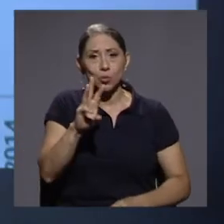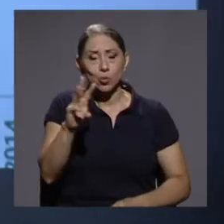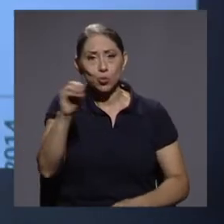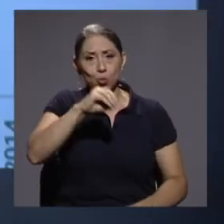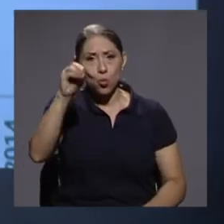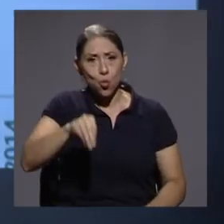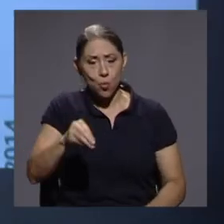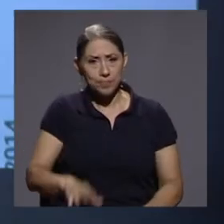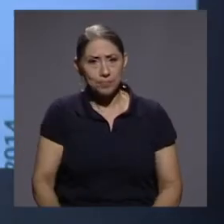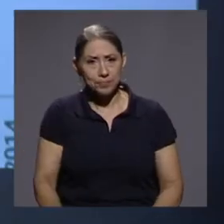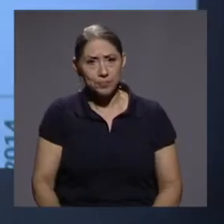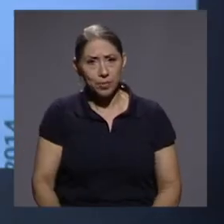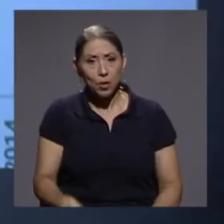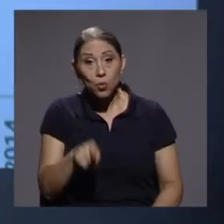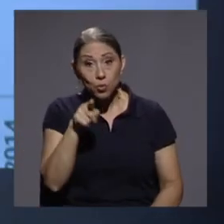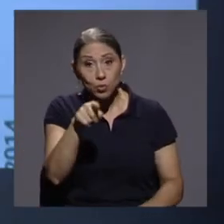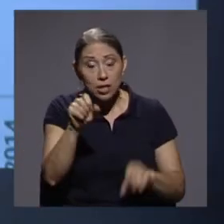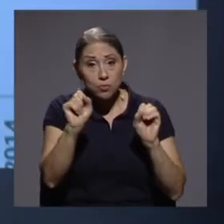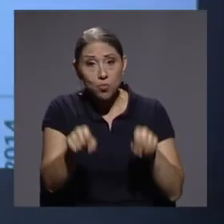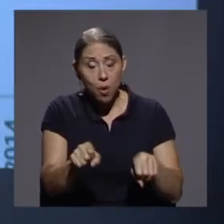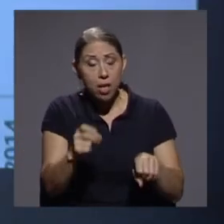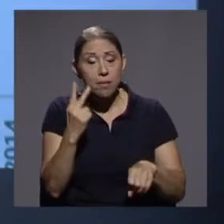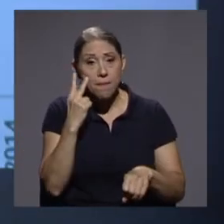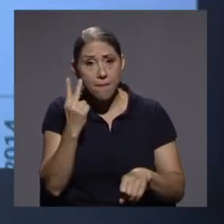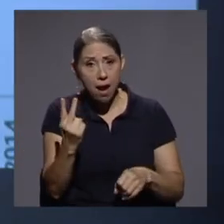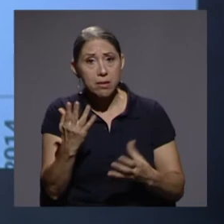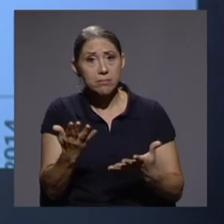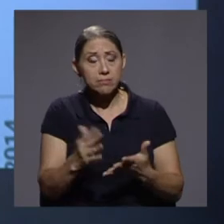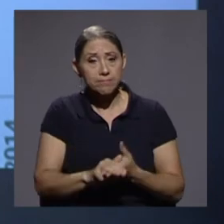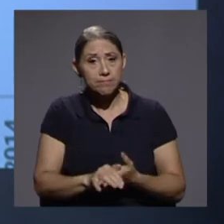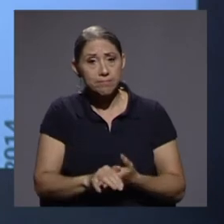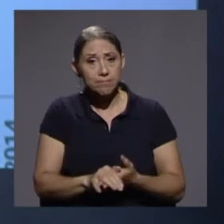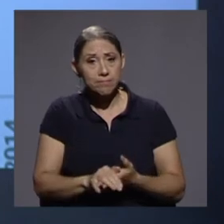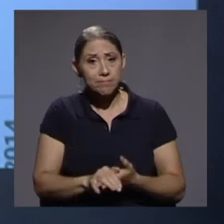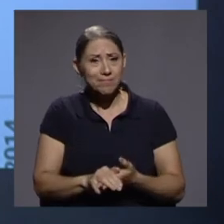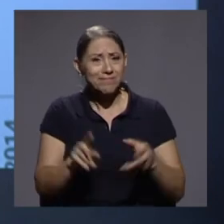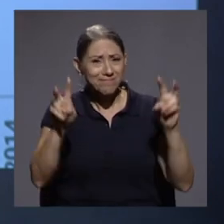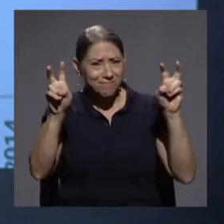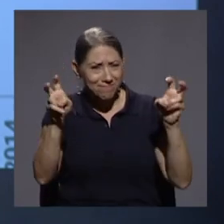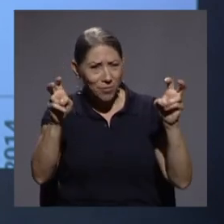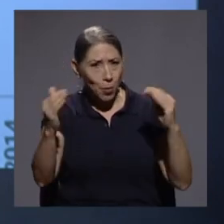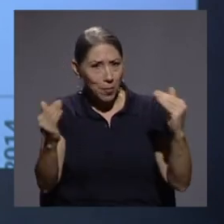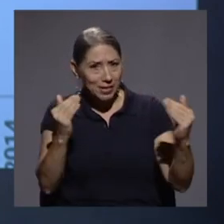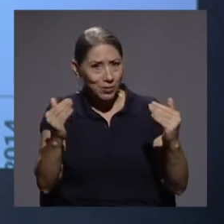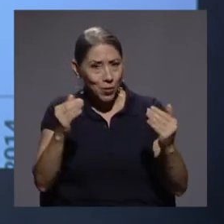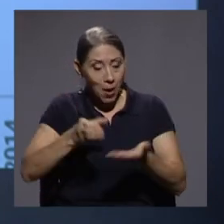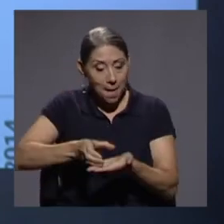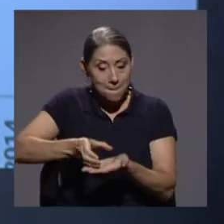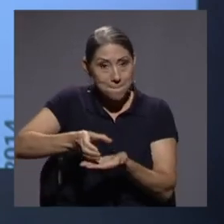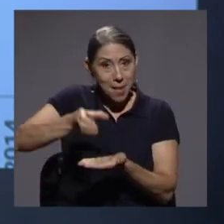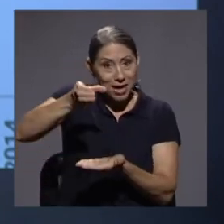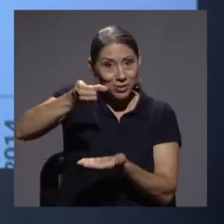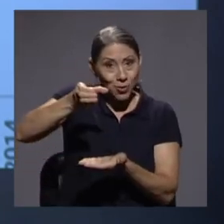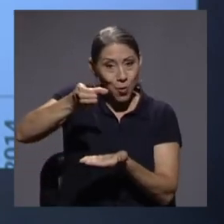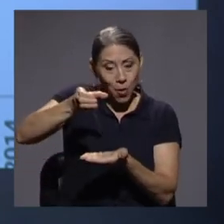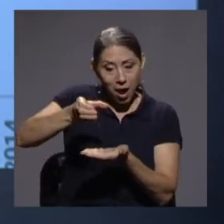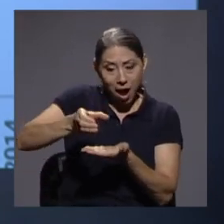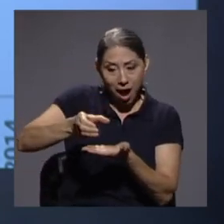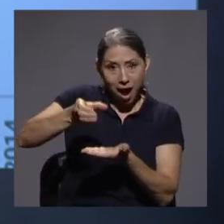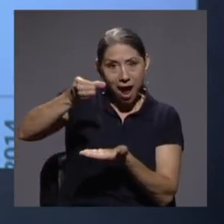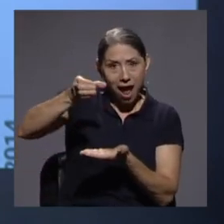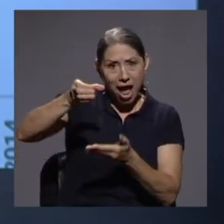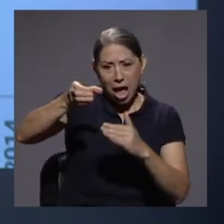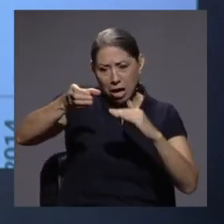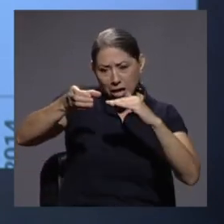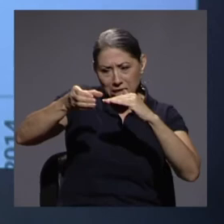Ustedes lo pueden ver, el vaso medio vacío o medio lleno. ¿Tuvimos